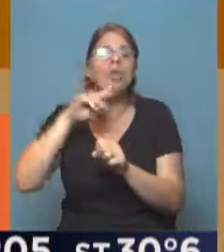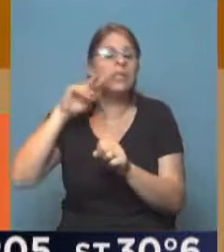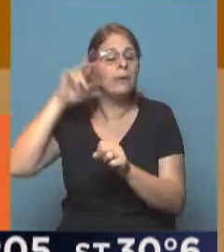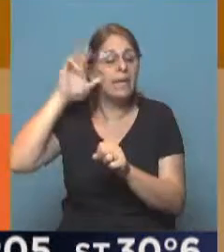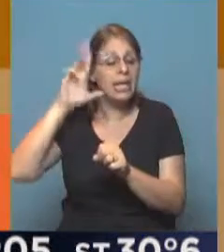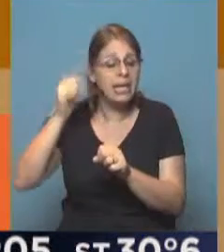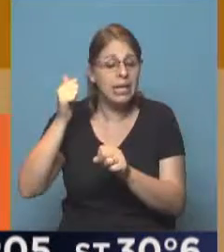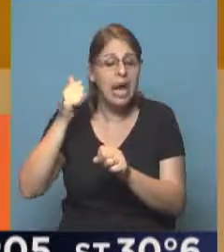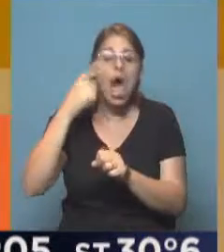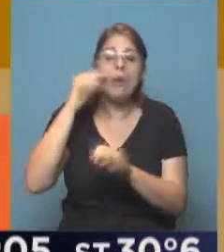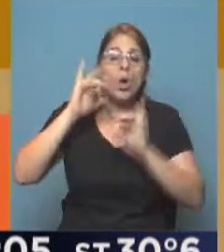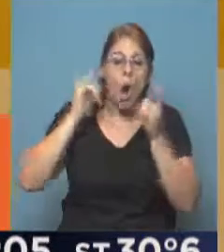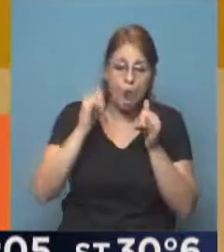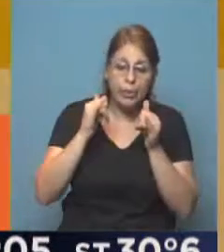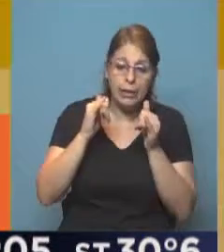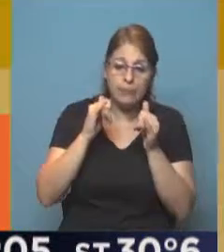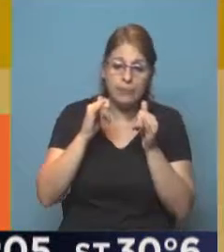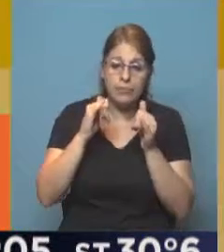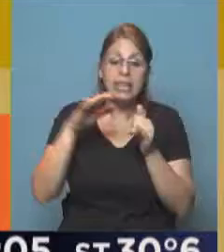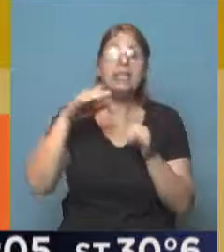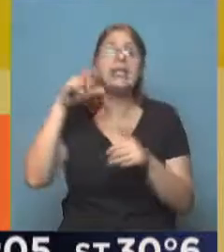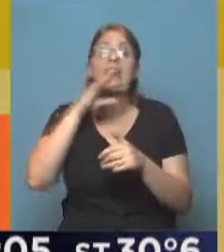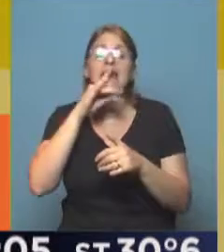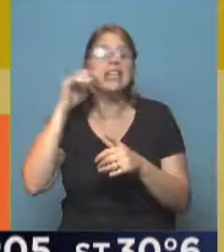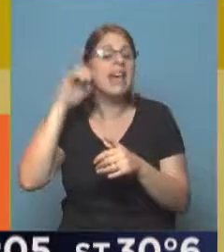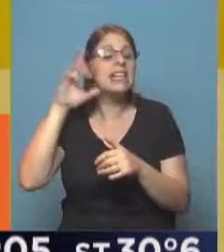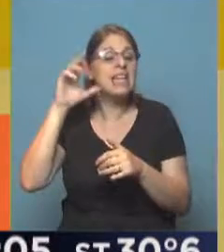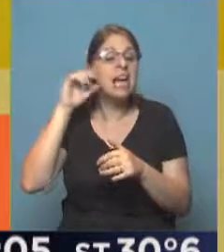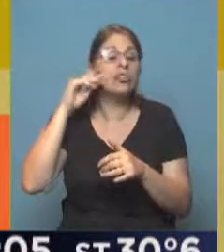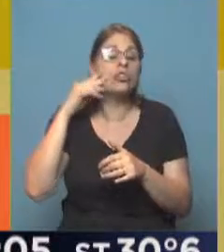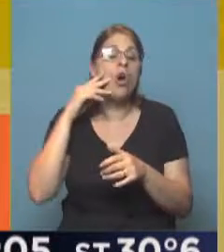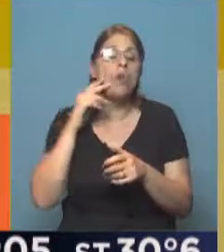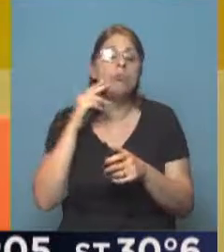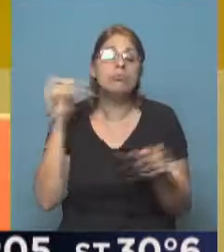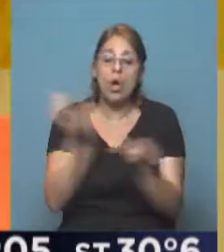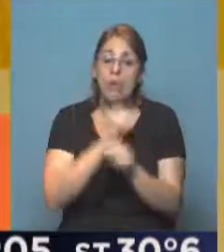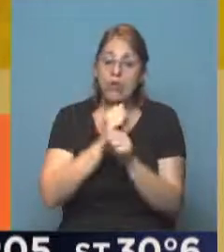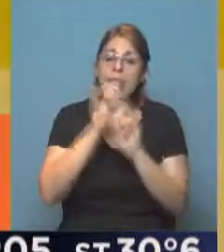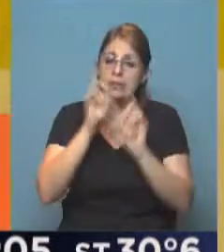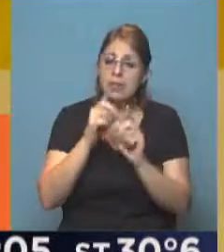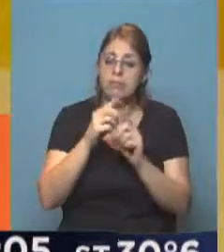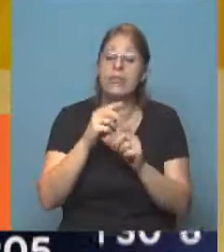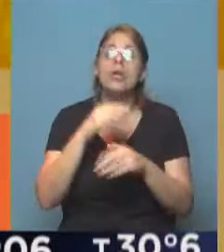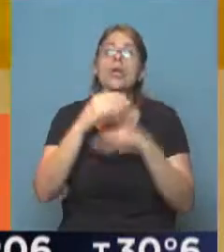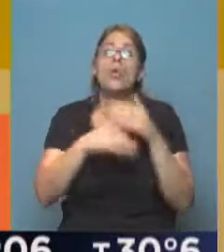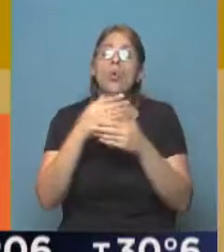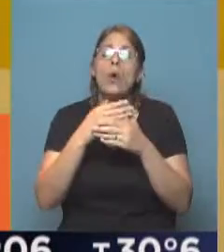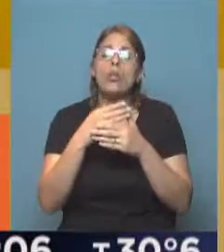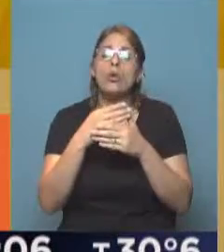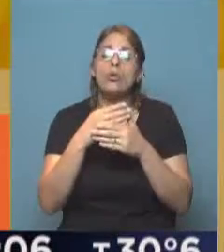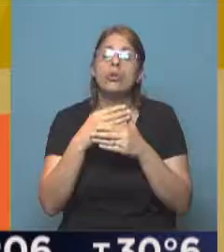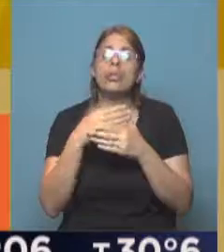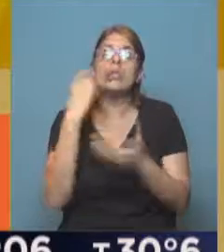el chico juvenil a quien Marcelo Gallardo le da la confirmación y la titularidad nada más y nada menos que en un partido